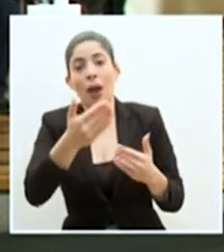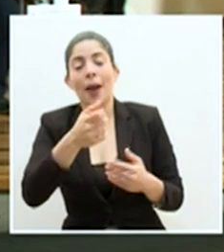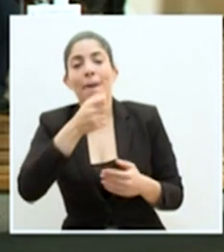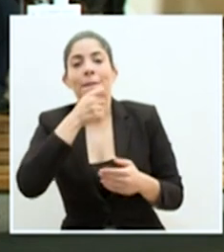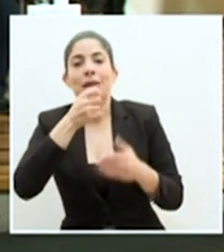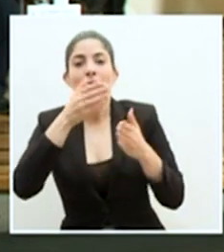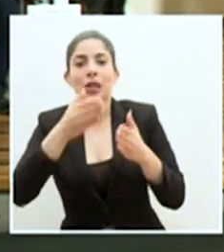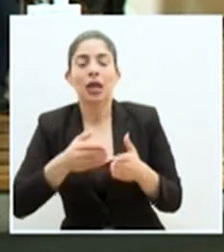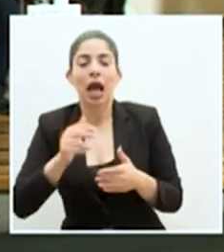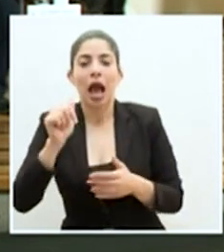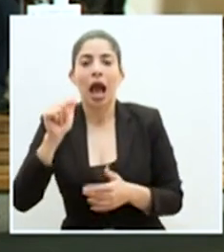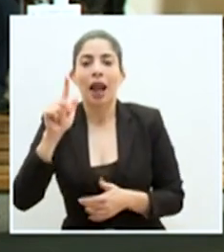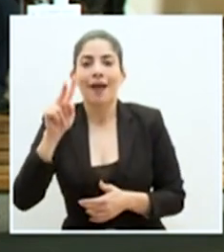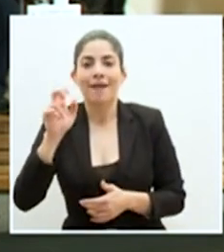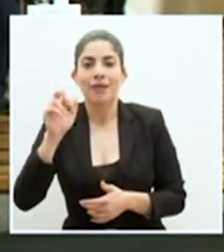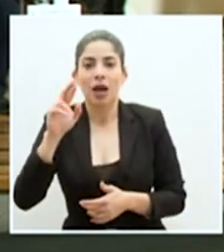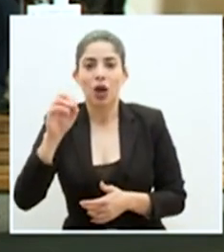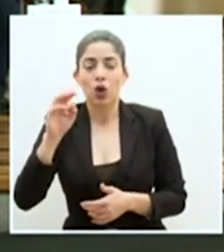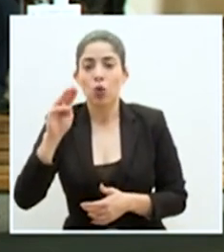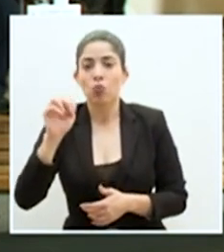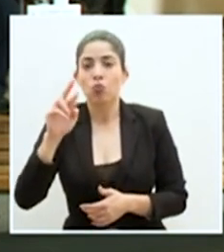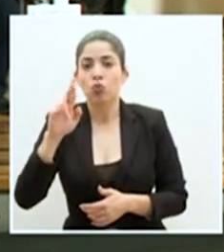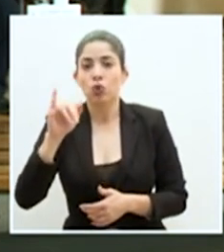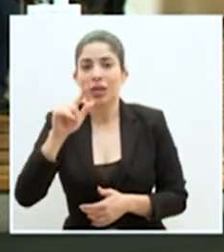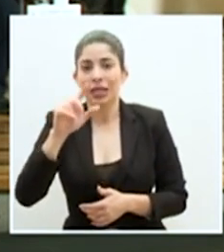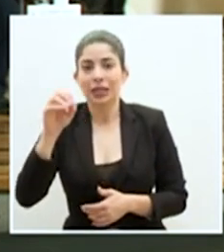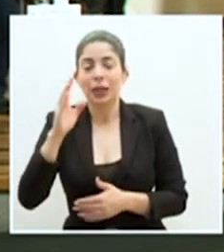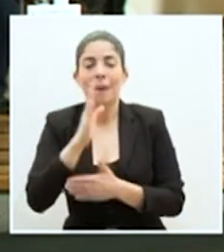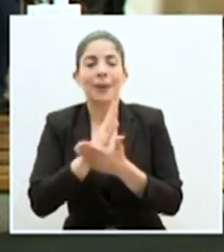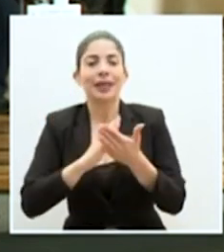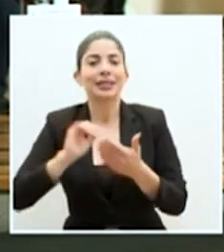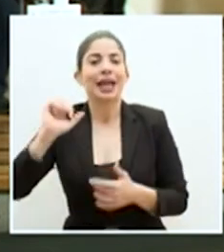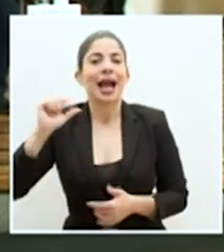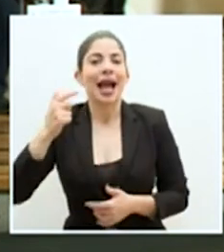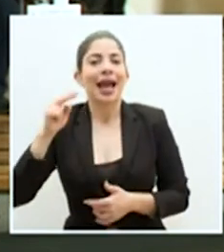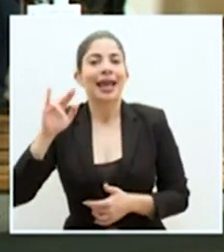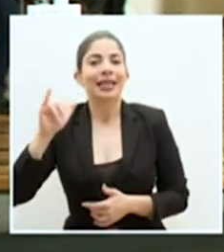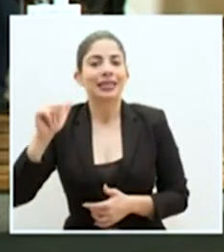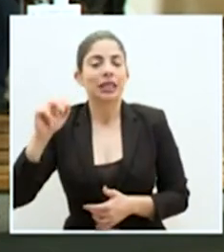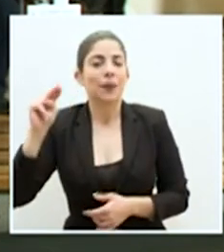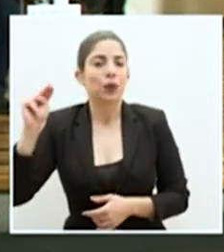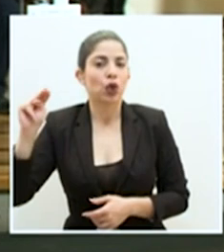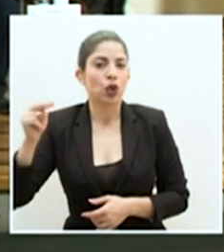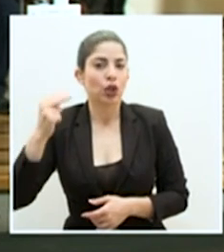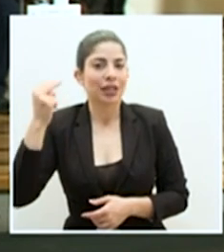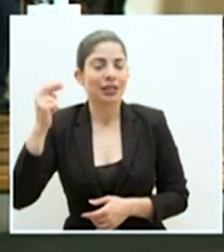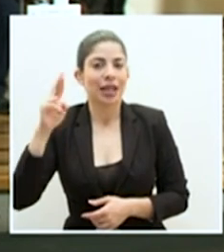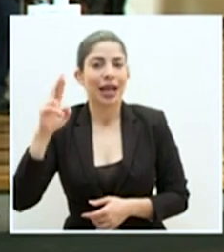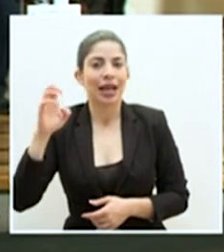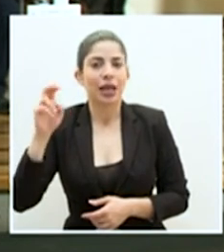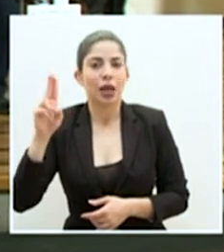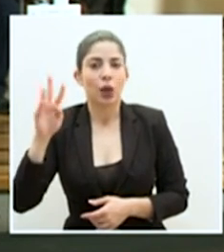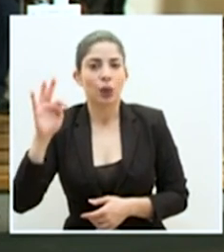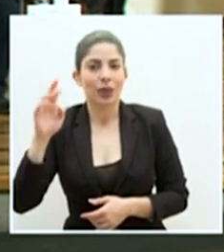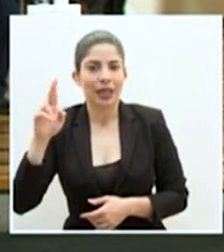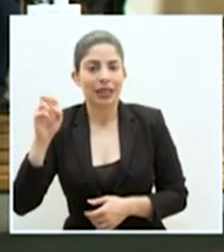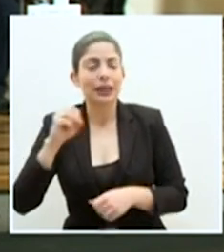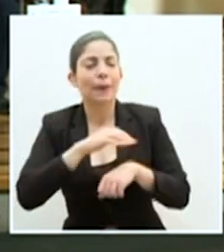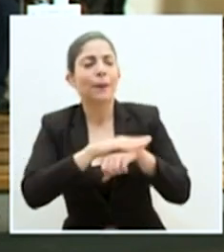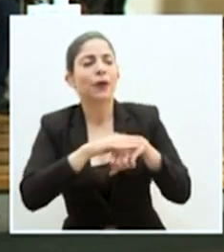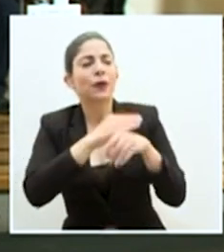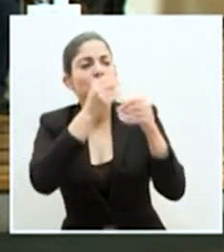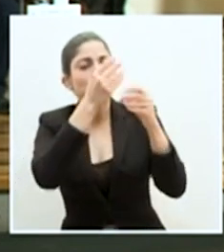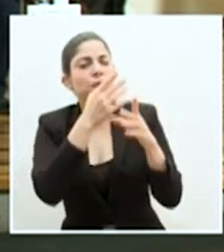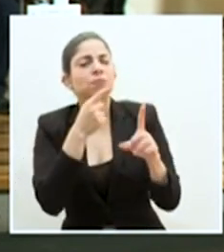colega Álvaro Murillo de la Agencia de Noticias Reuters. Por favor, indicarnos